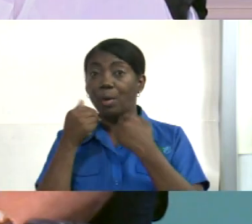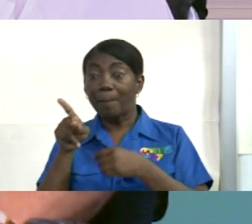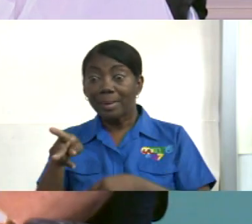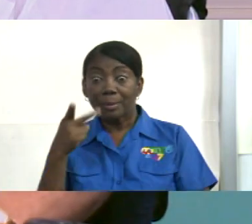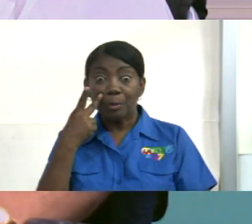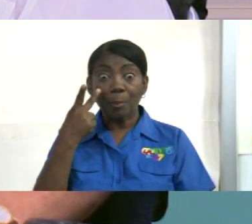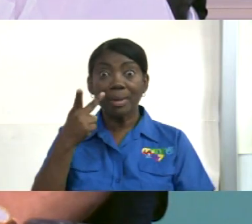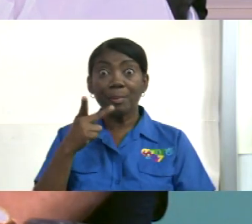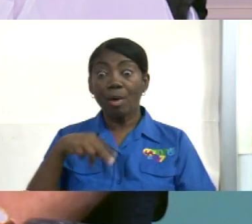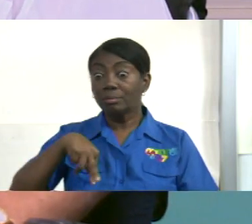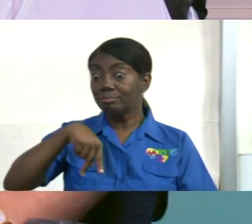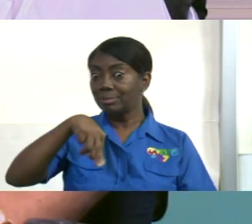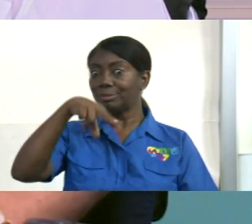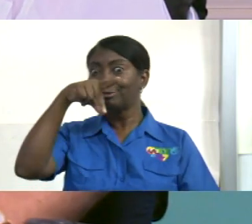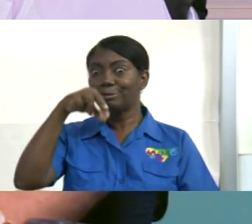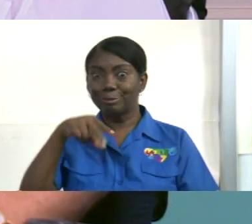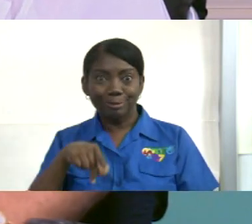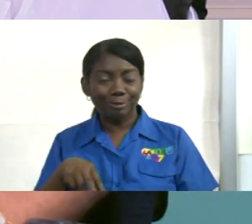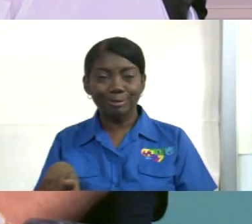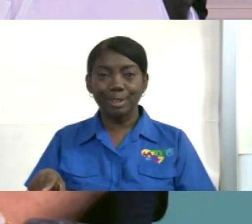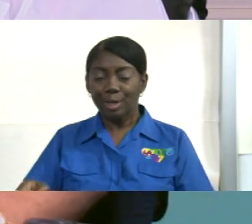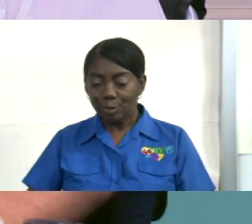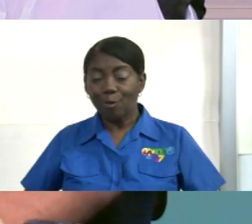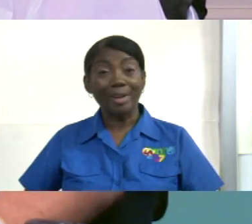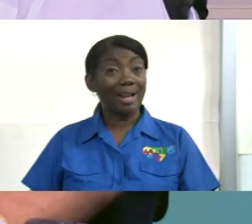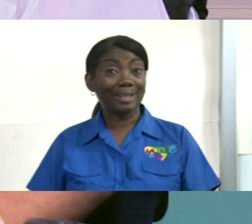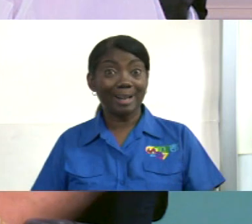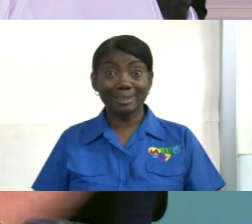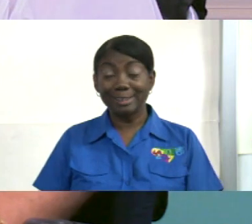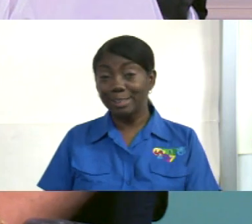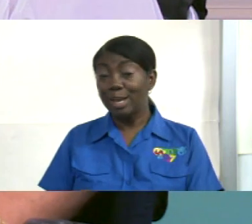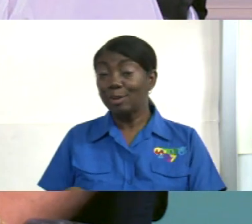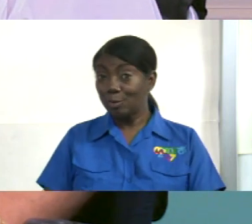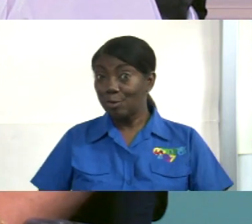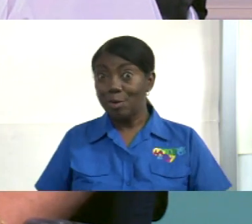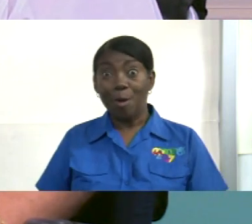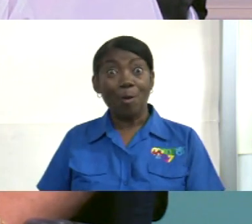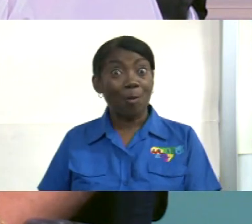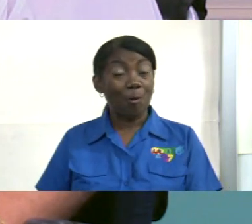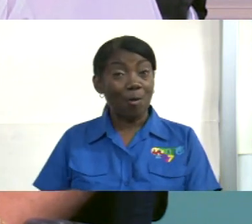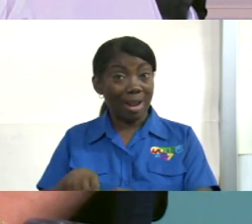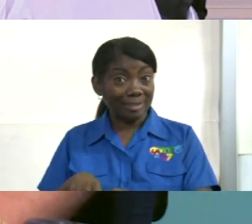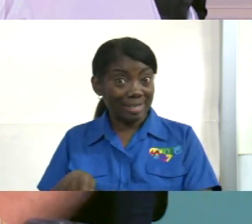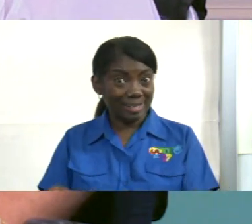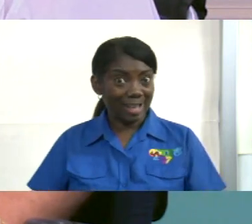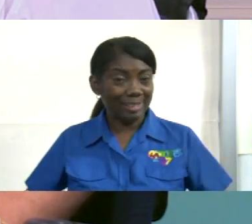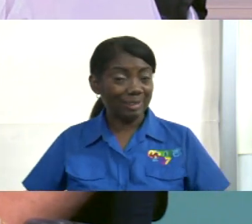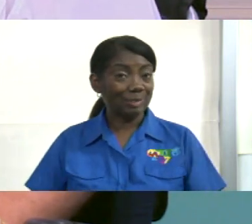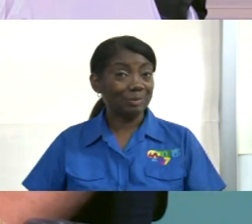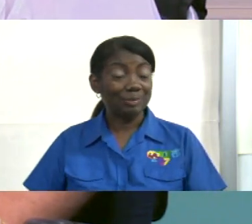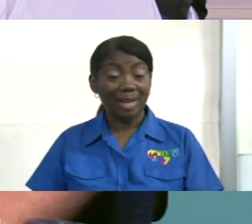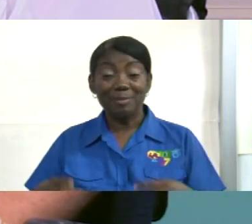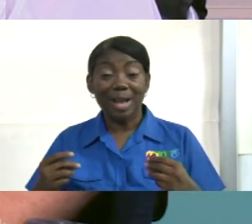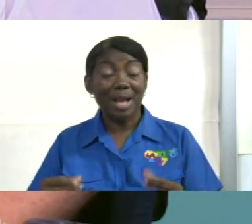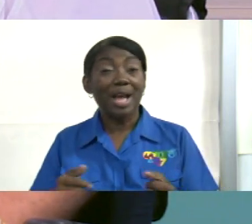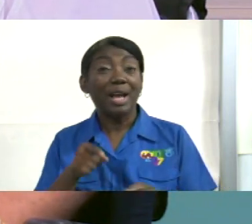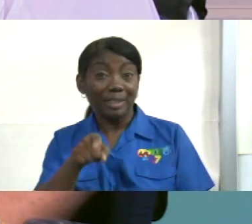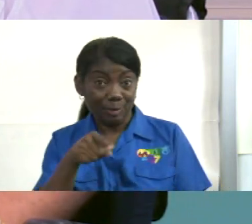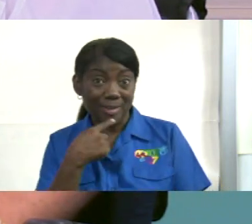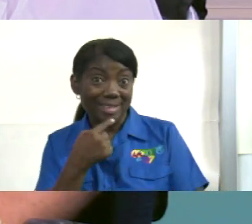para arriba y para abajo con el carrito claro como yo le di motorizado va más dinero